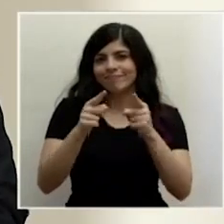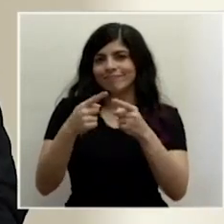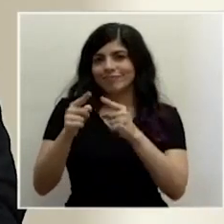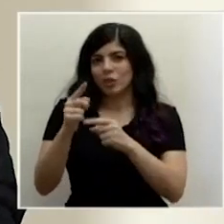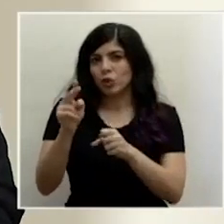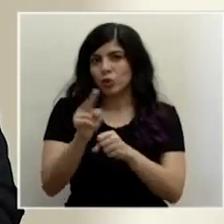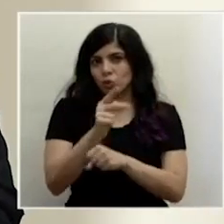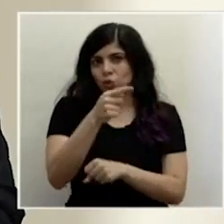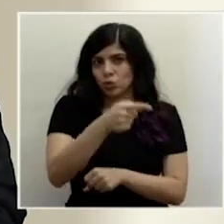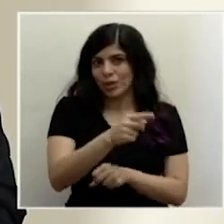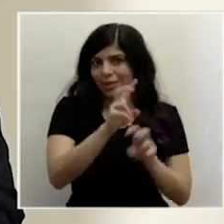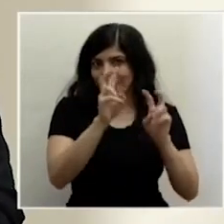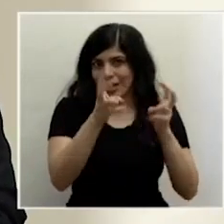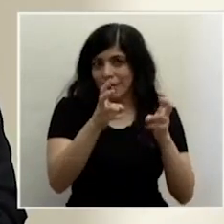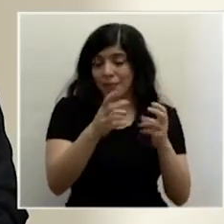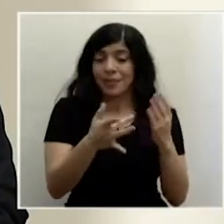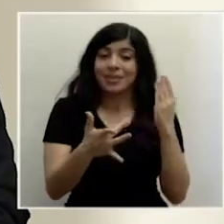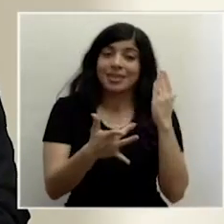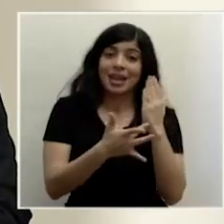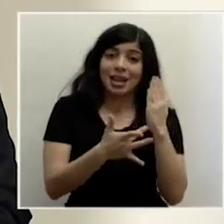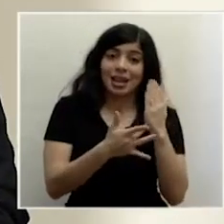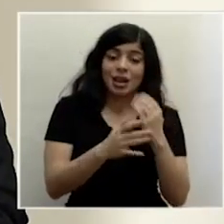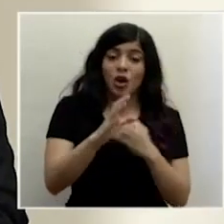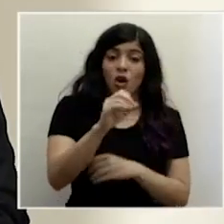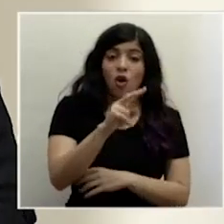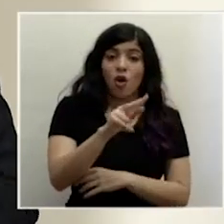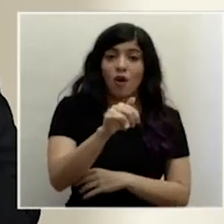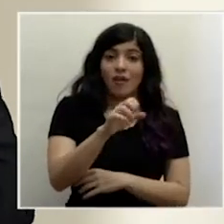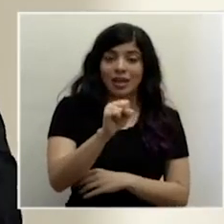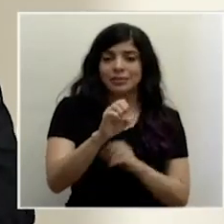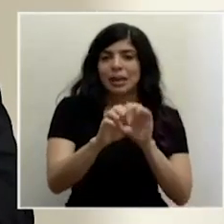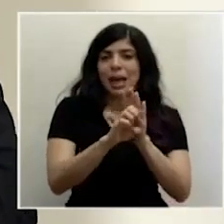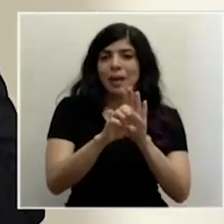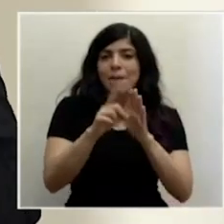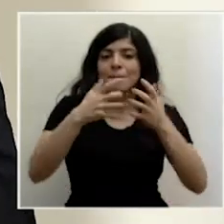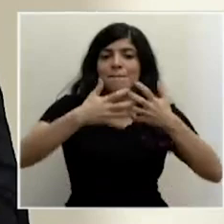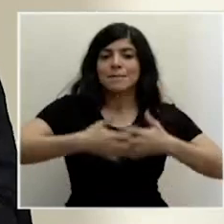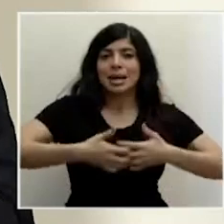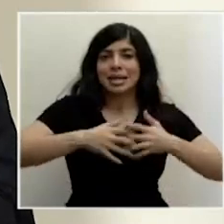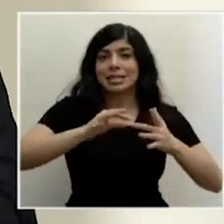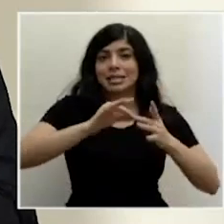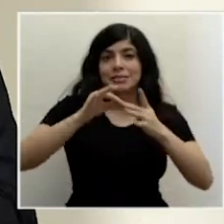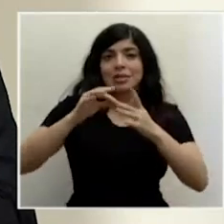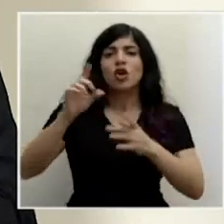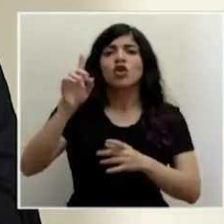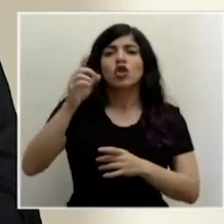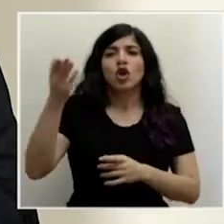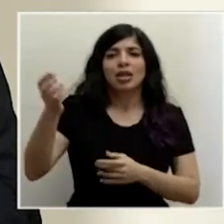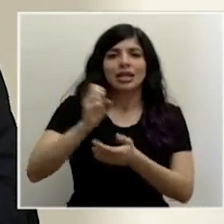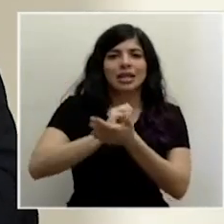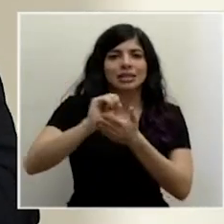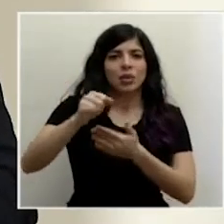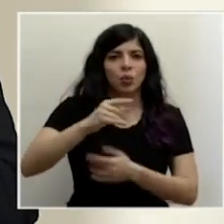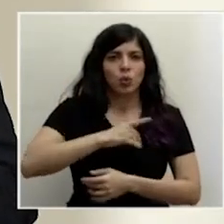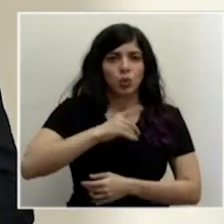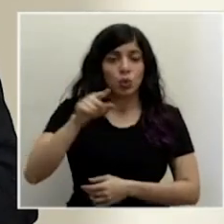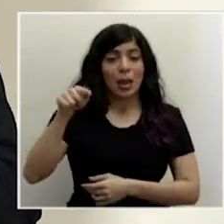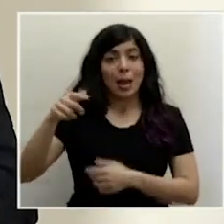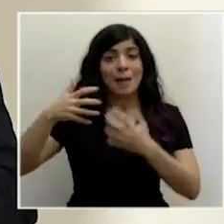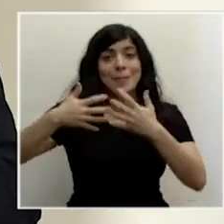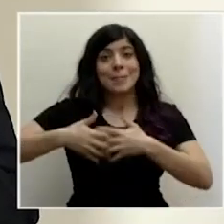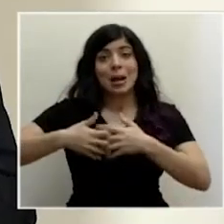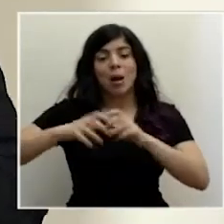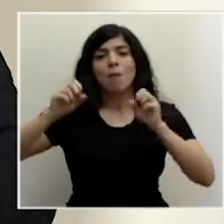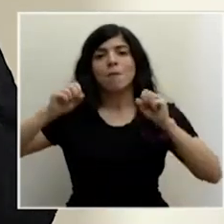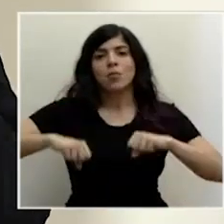esto. La tecnología COVAS, por ejemplo, es una máquina especial que está en el Hospital San Juan de Dios y esta máquina tiene la capacidad